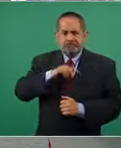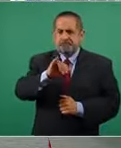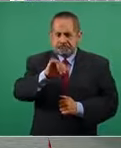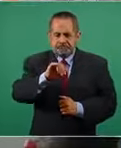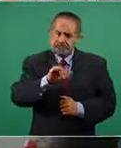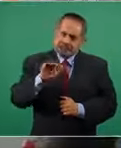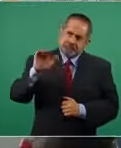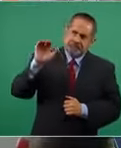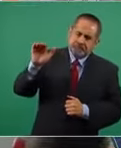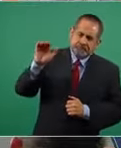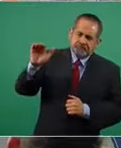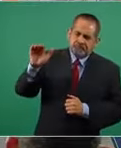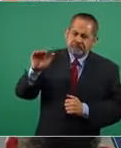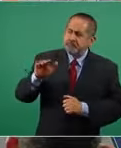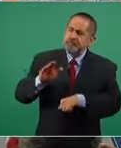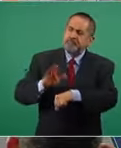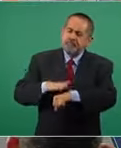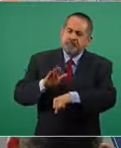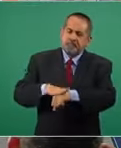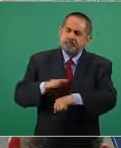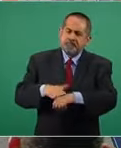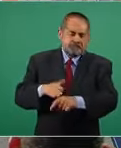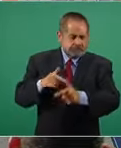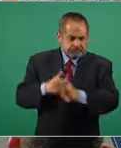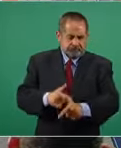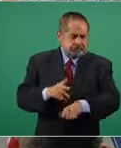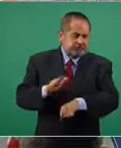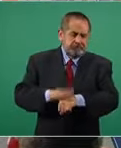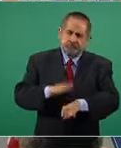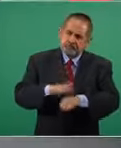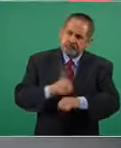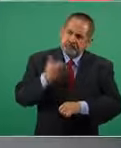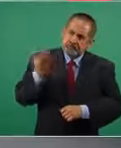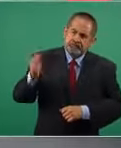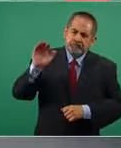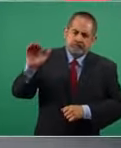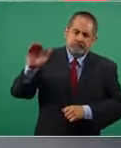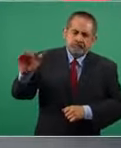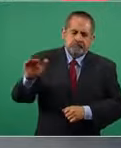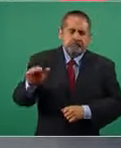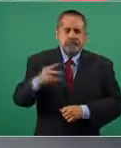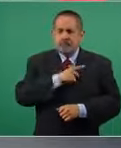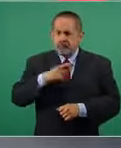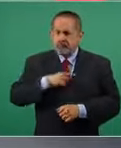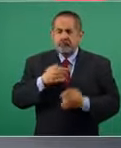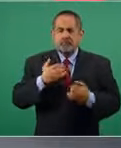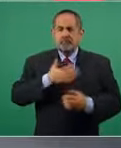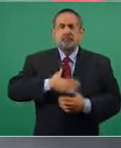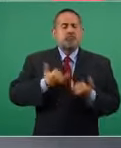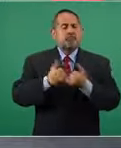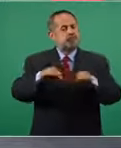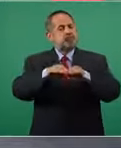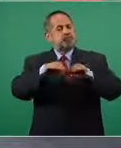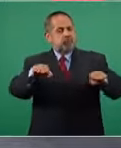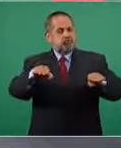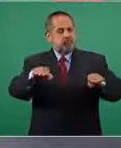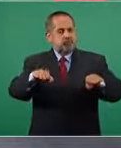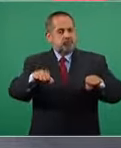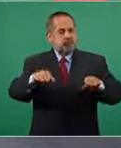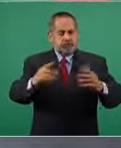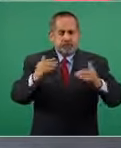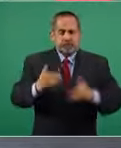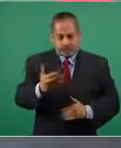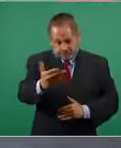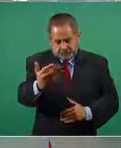a seguir planteando que haya equidad muy bien